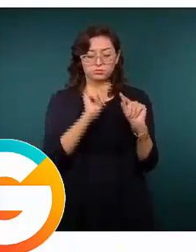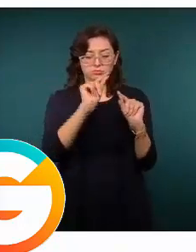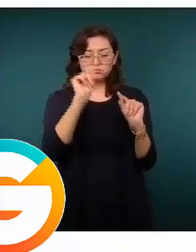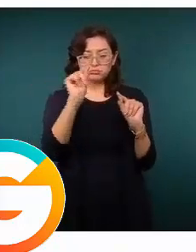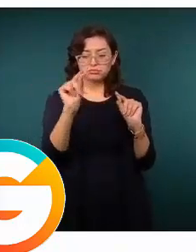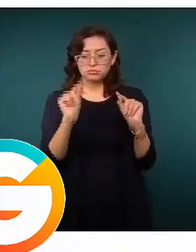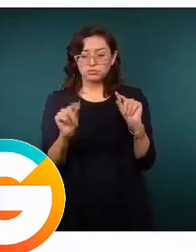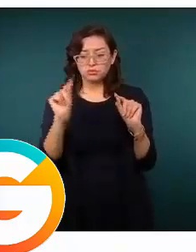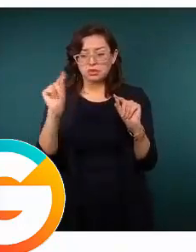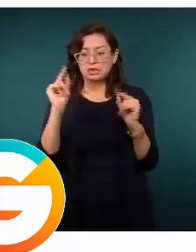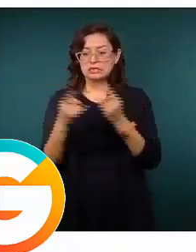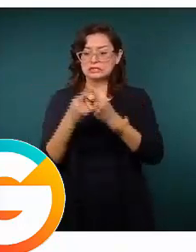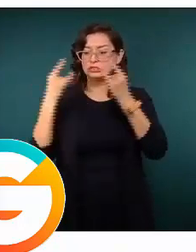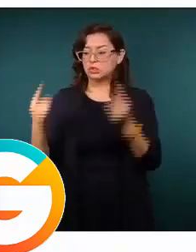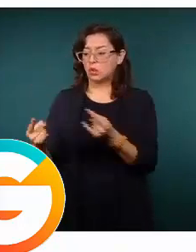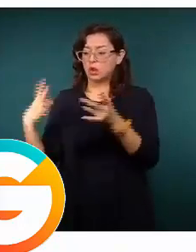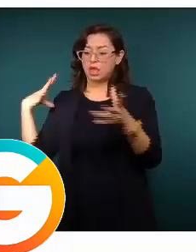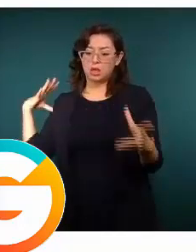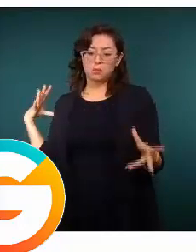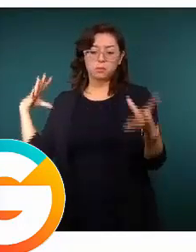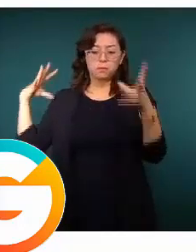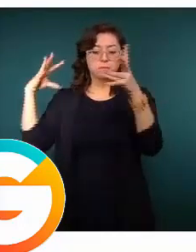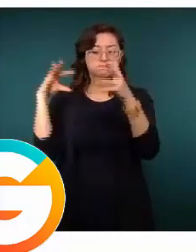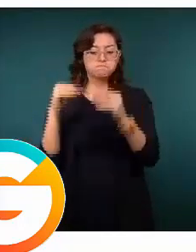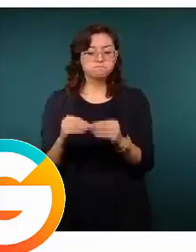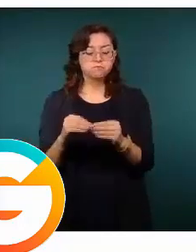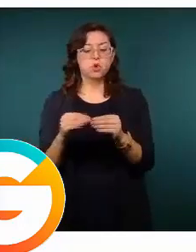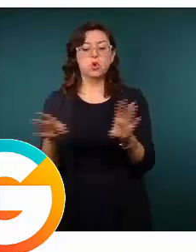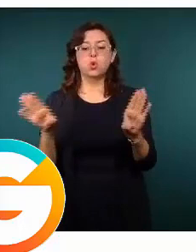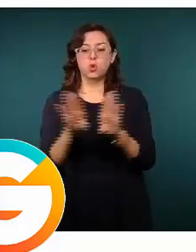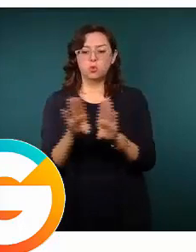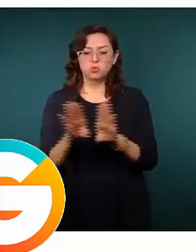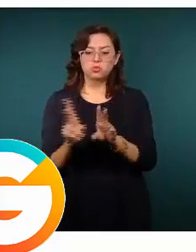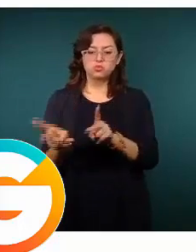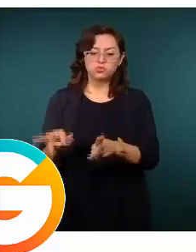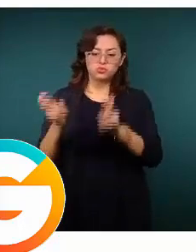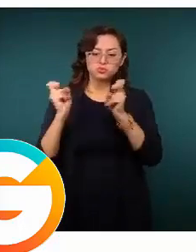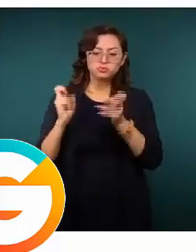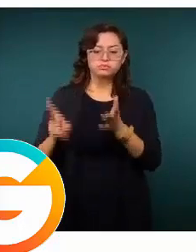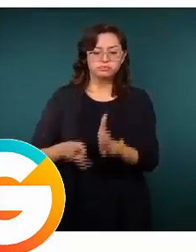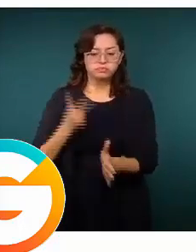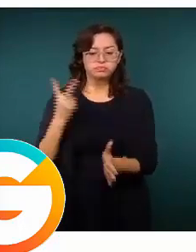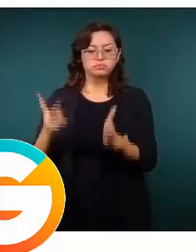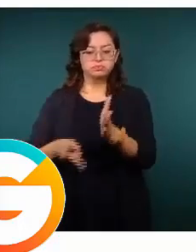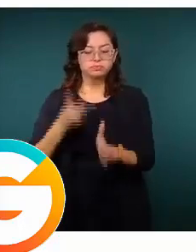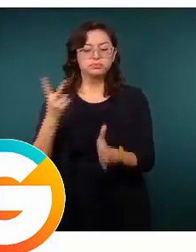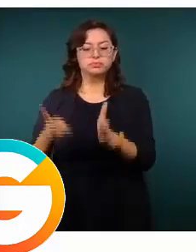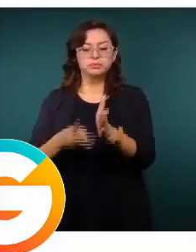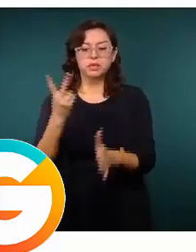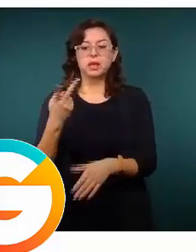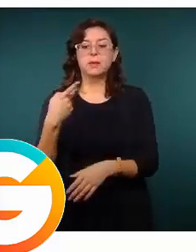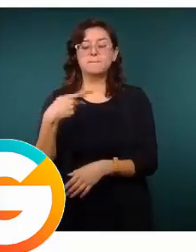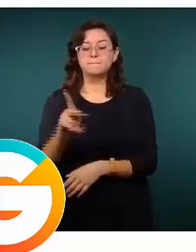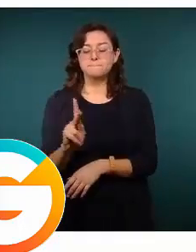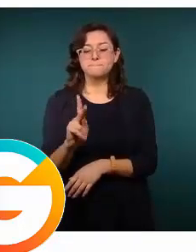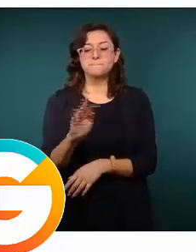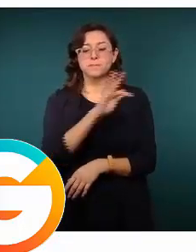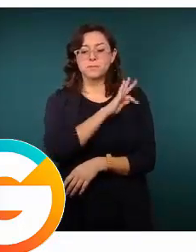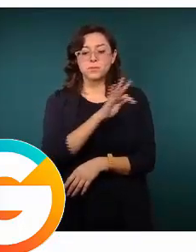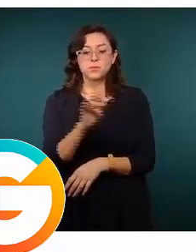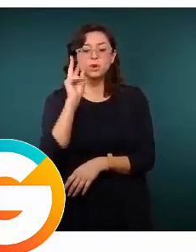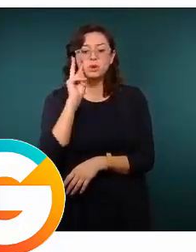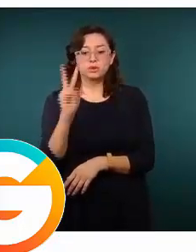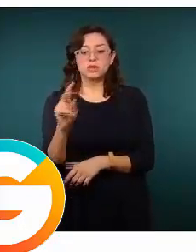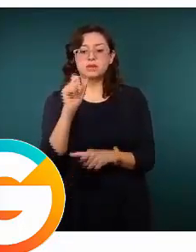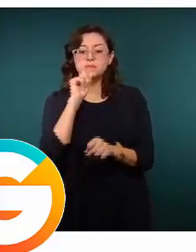tendencia histórica, lo que tendría que llevar de acuerdo a cómo se ha comportado el delito, pero aquí tenemos otra raya